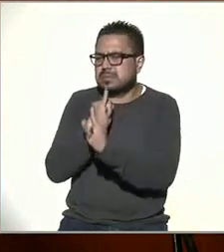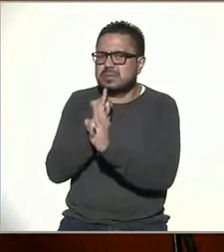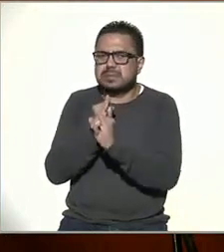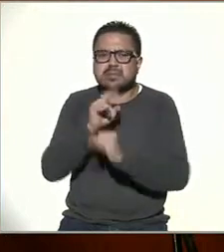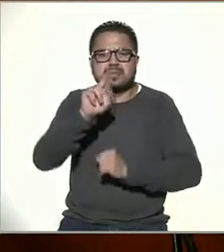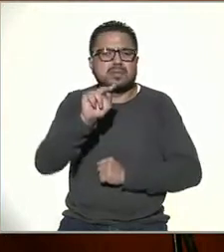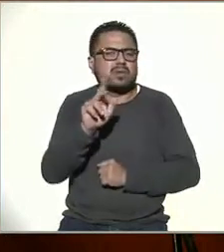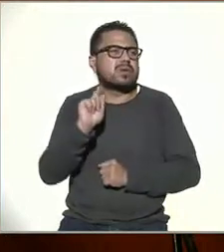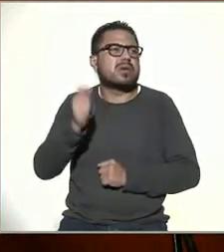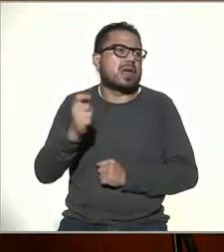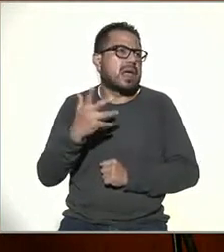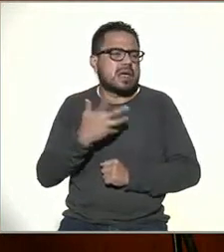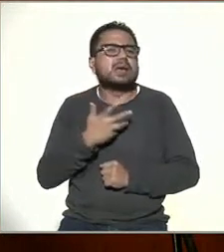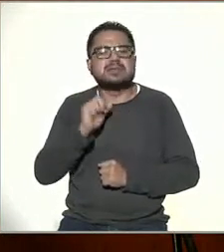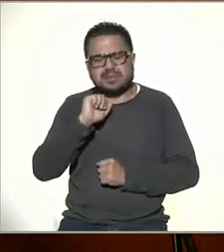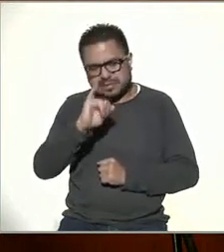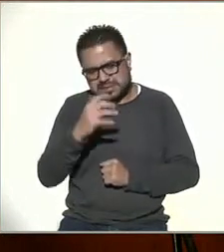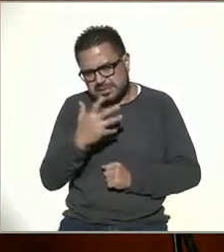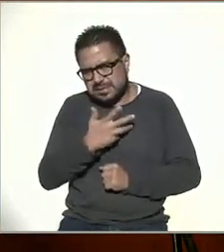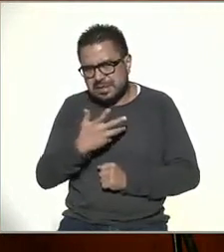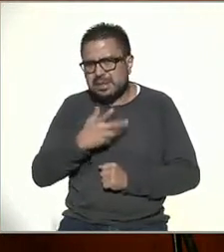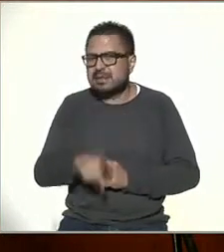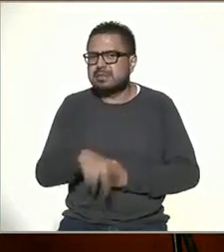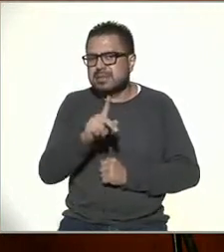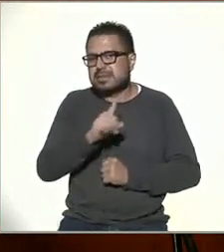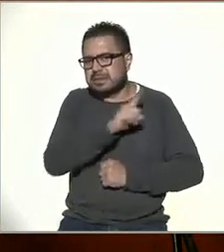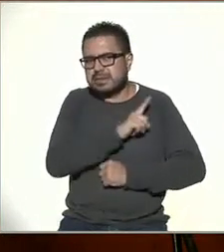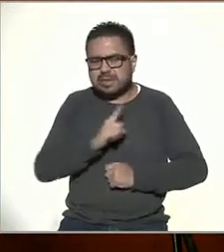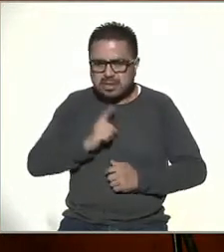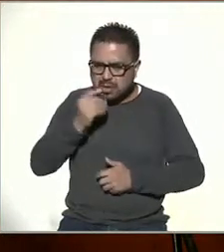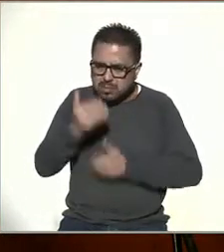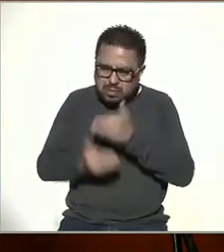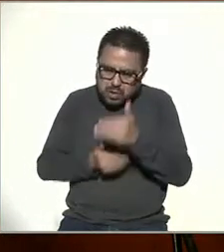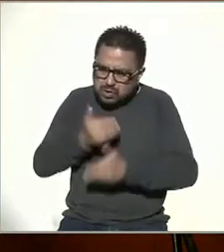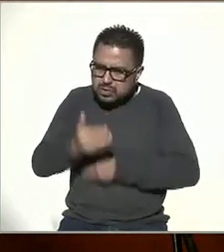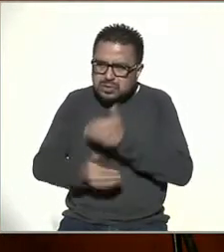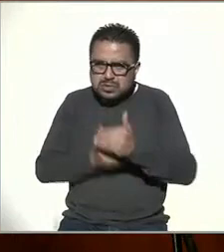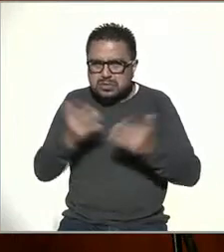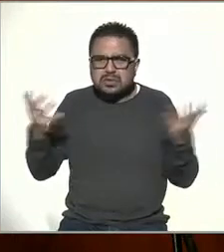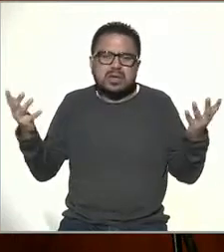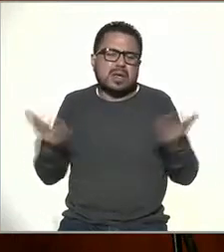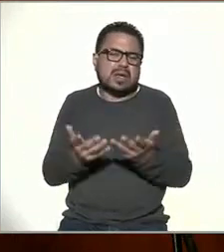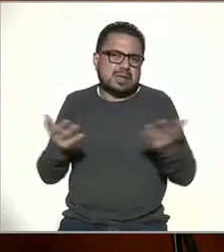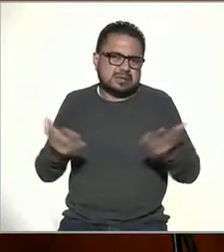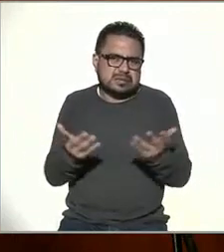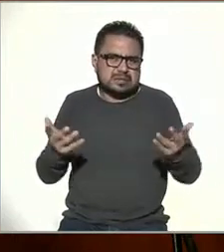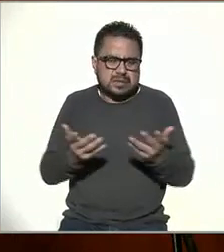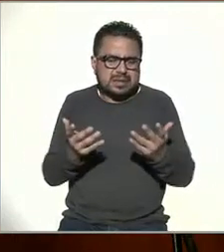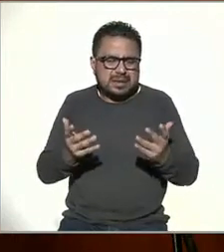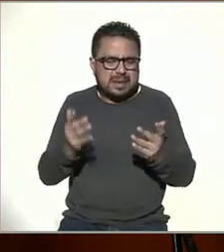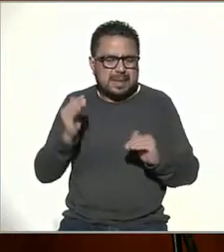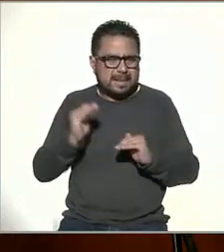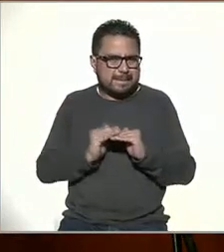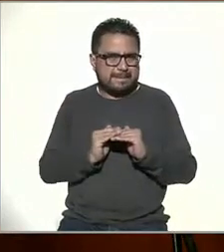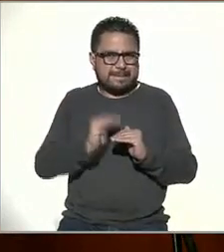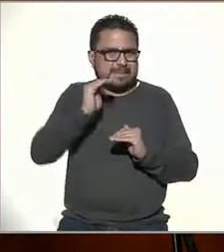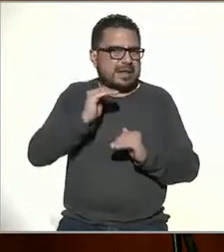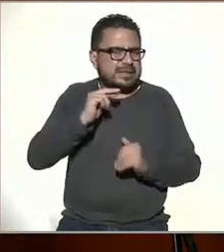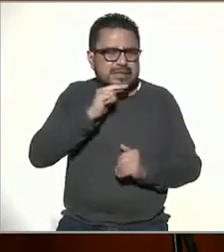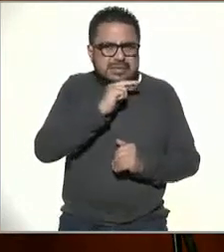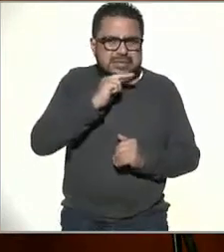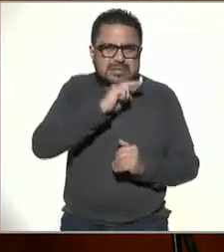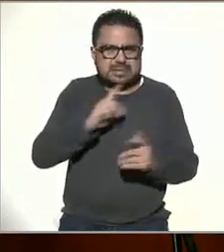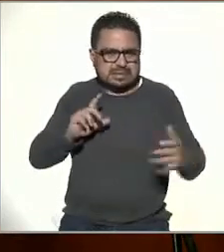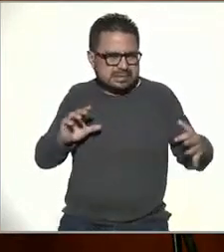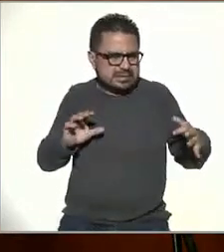No es que no existiera, sí existía, pero se tuvo que hacer un proceso en llegado momento muy acelerado y